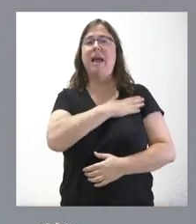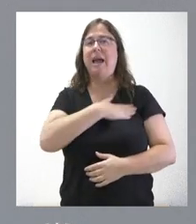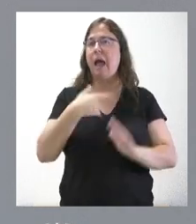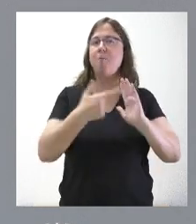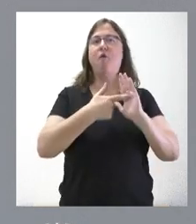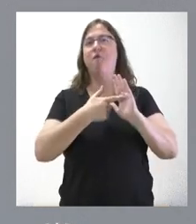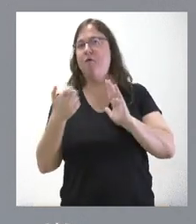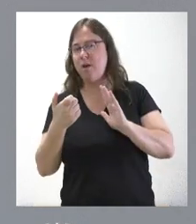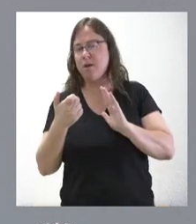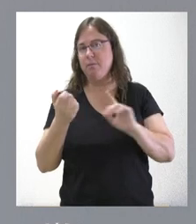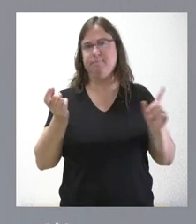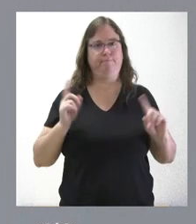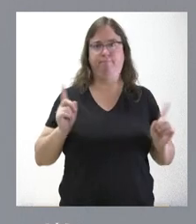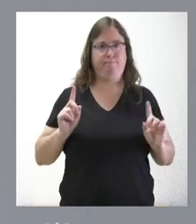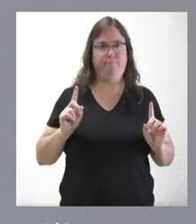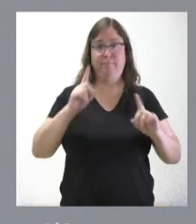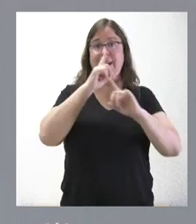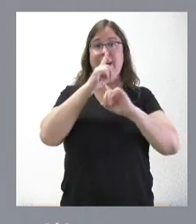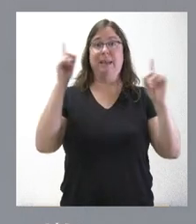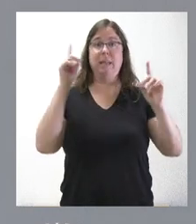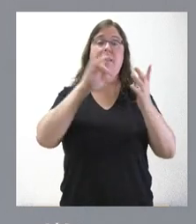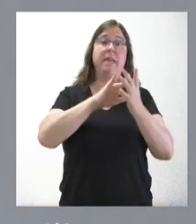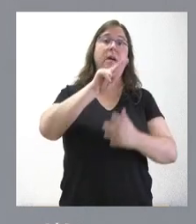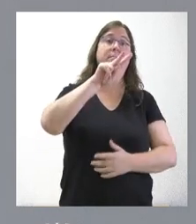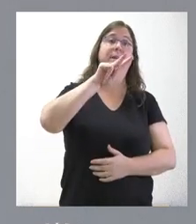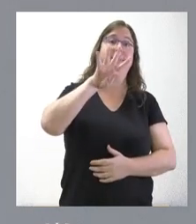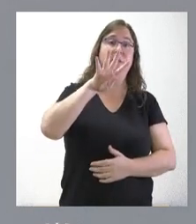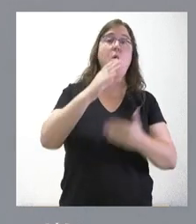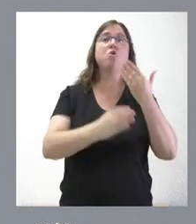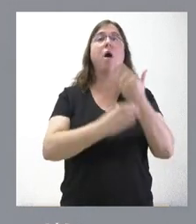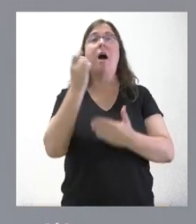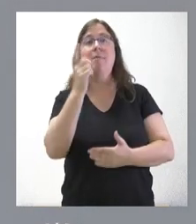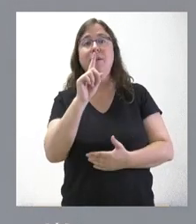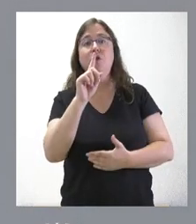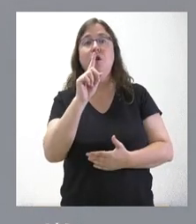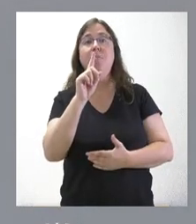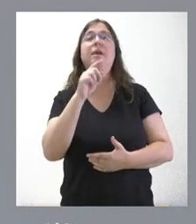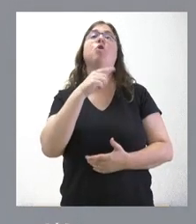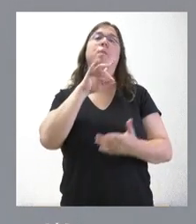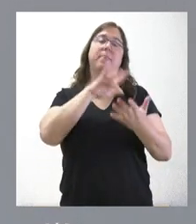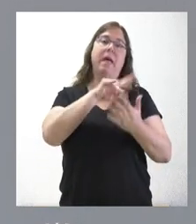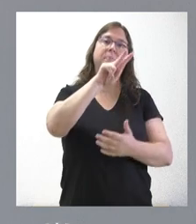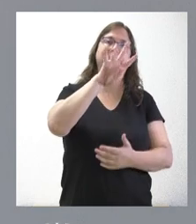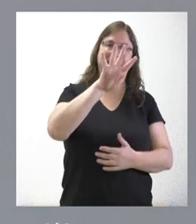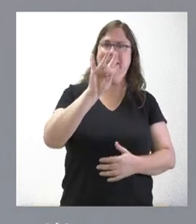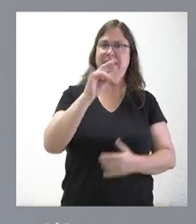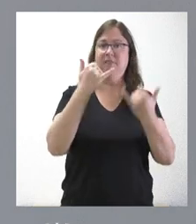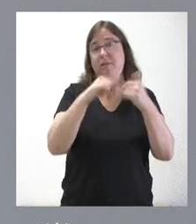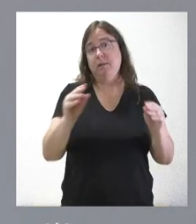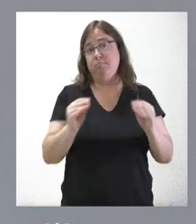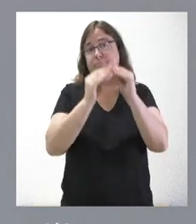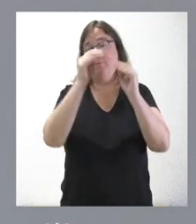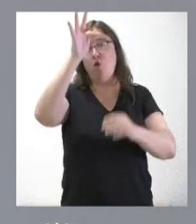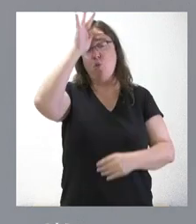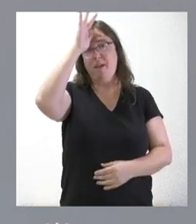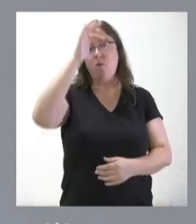quitarlo. No lo es este año, día 24 de abril, pero sí lo es el día de la comunidad, el 23 de abril, que coincidió en domingo. Y